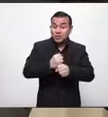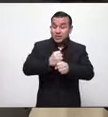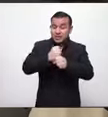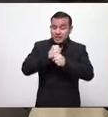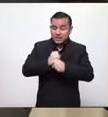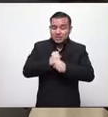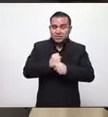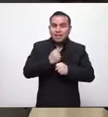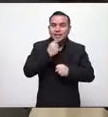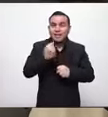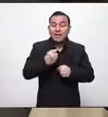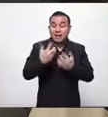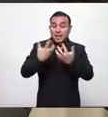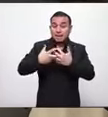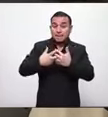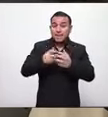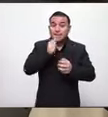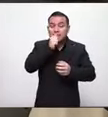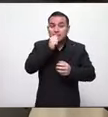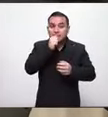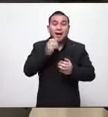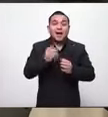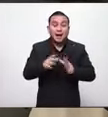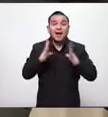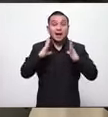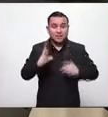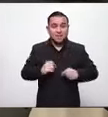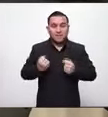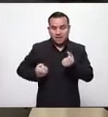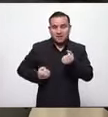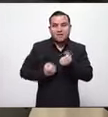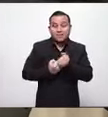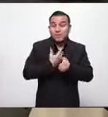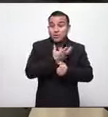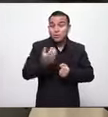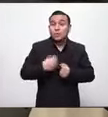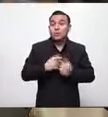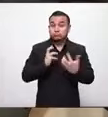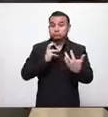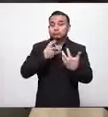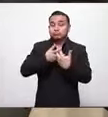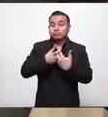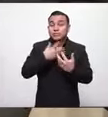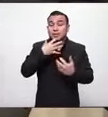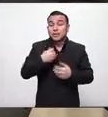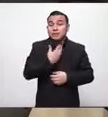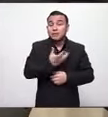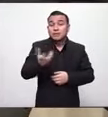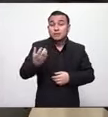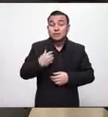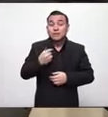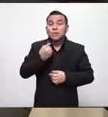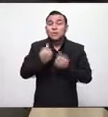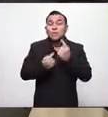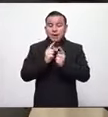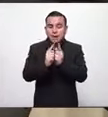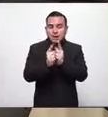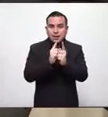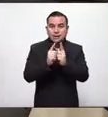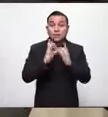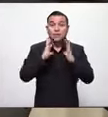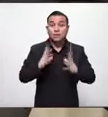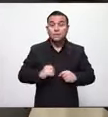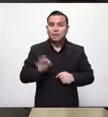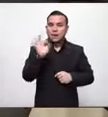empresarial que no se había tenido por mucho tiempo con la relación del sector empresarial con el